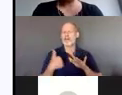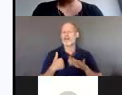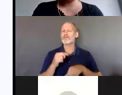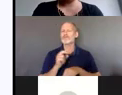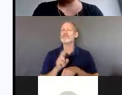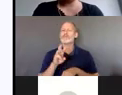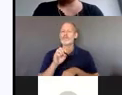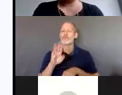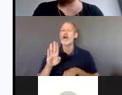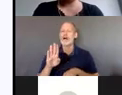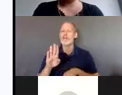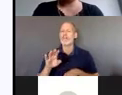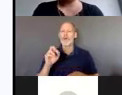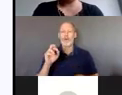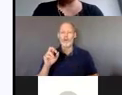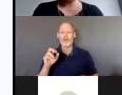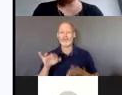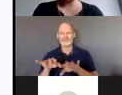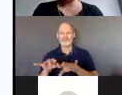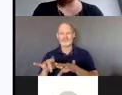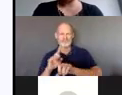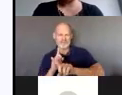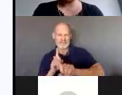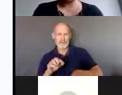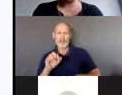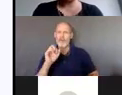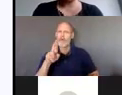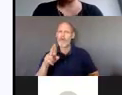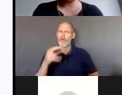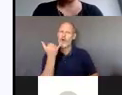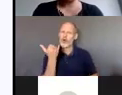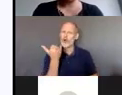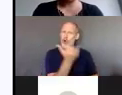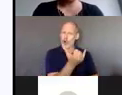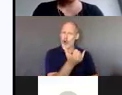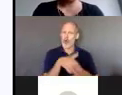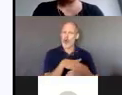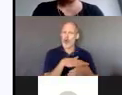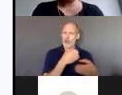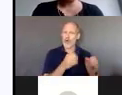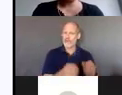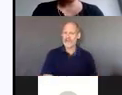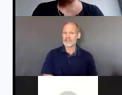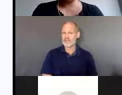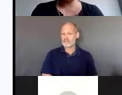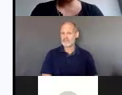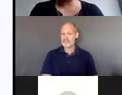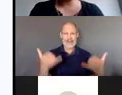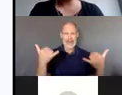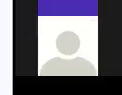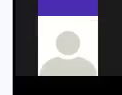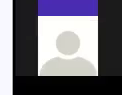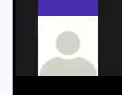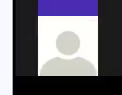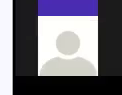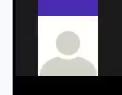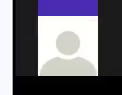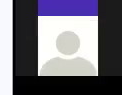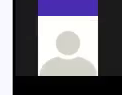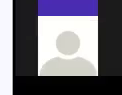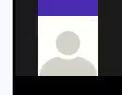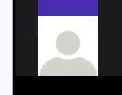una llamada en sus oficinas locales ahora le voy a dar la palabra a mi colega Chen Chen Ying